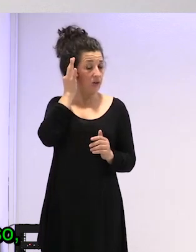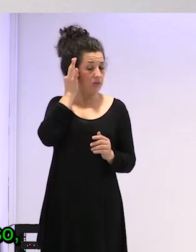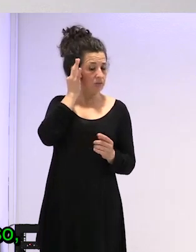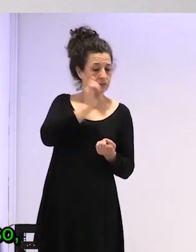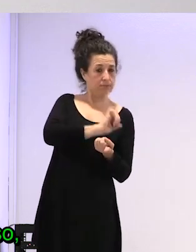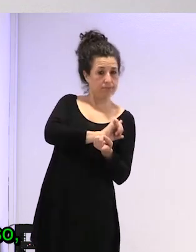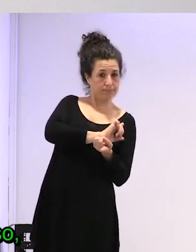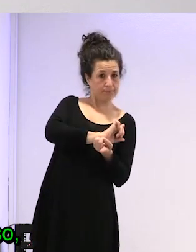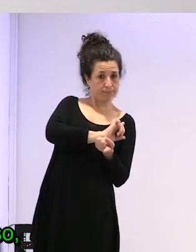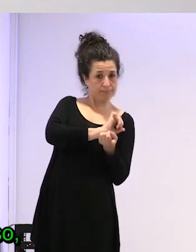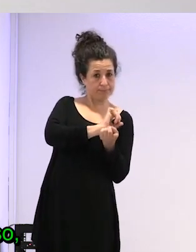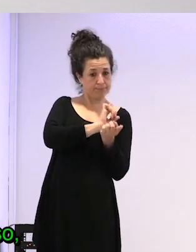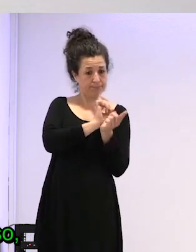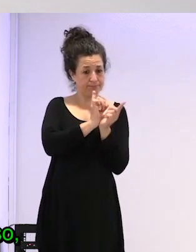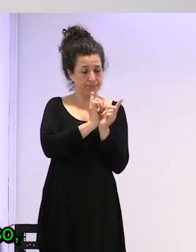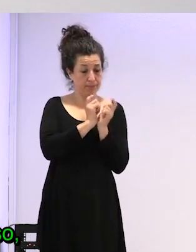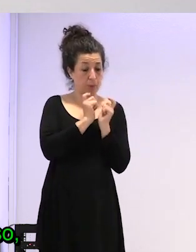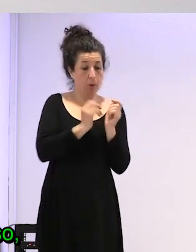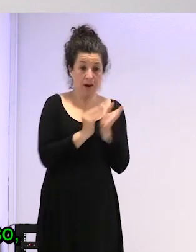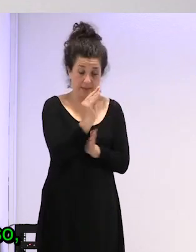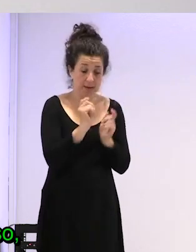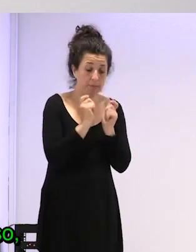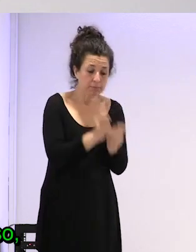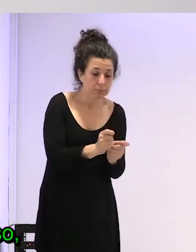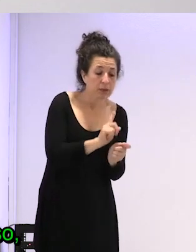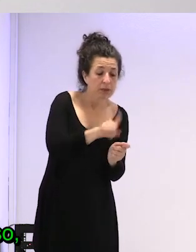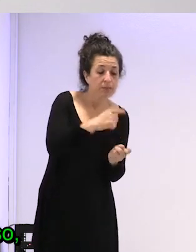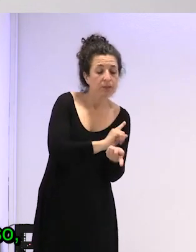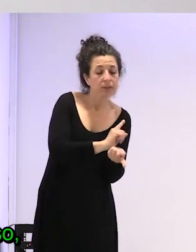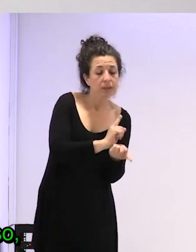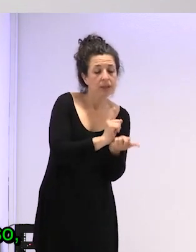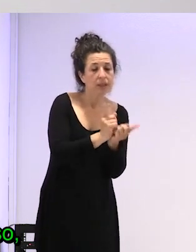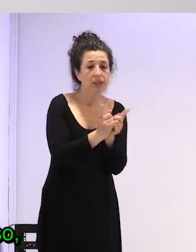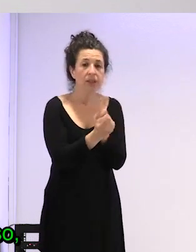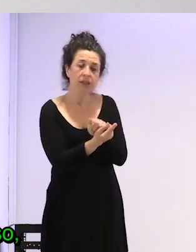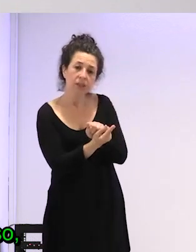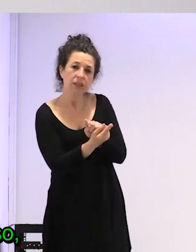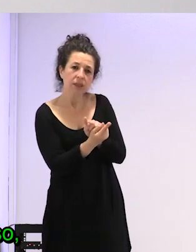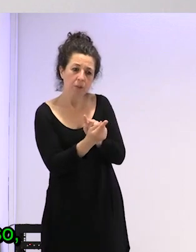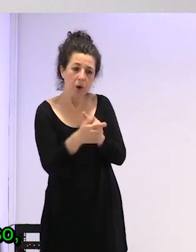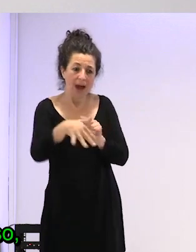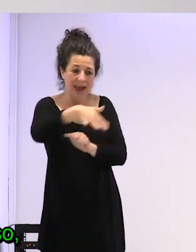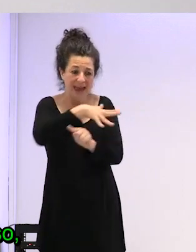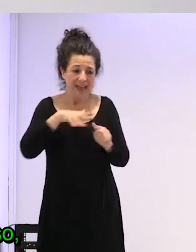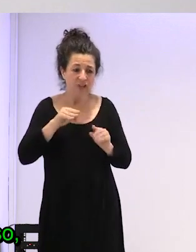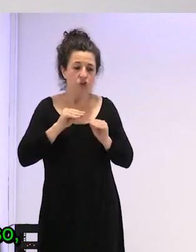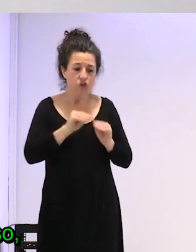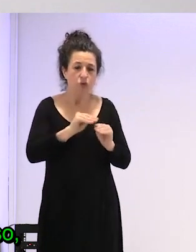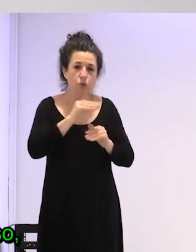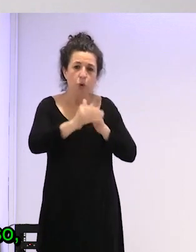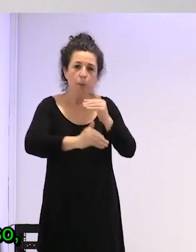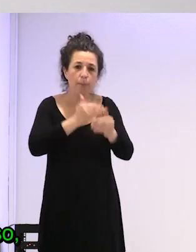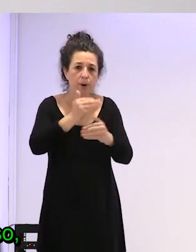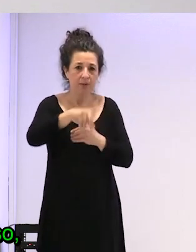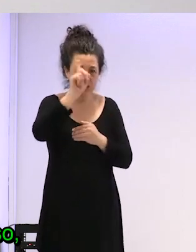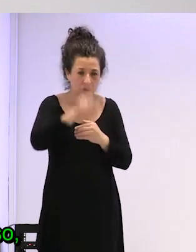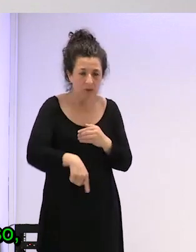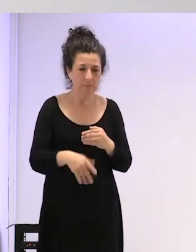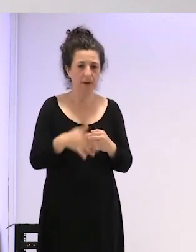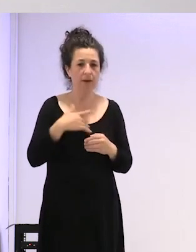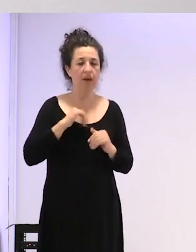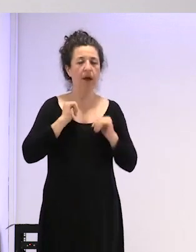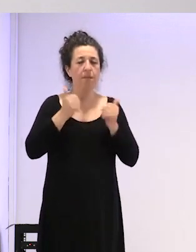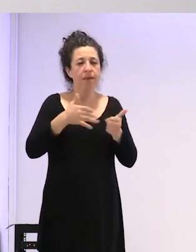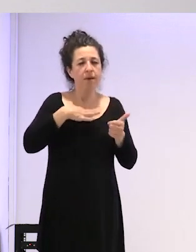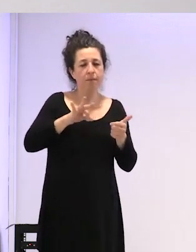todo su entorno ¿vale? hace también todo un proceso que puede ser al principio de negación